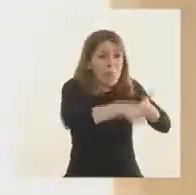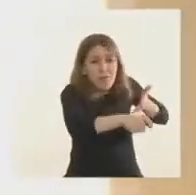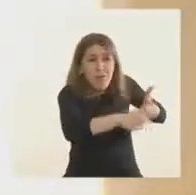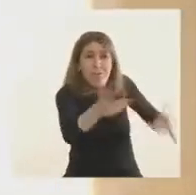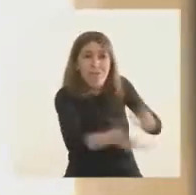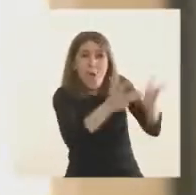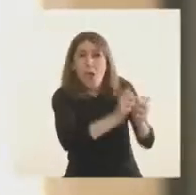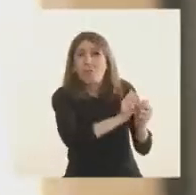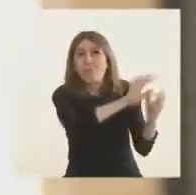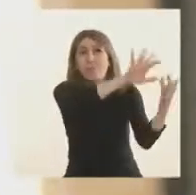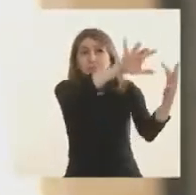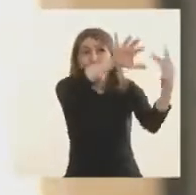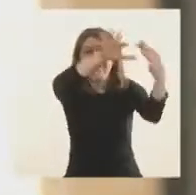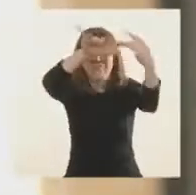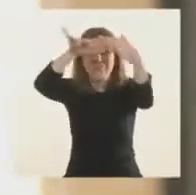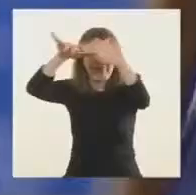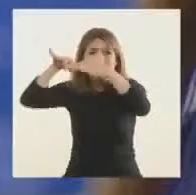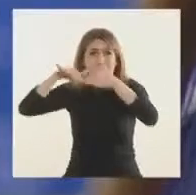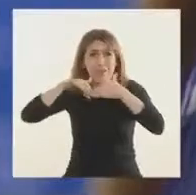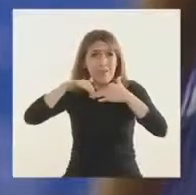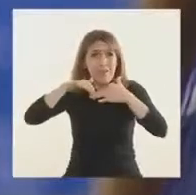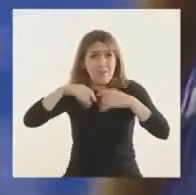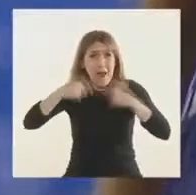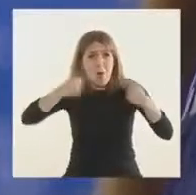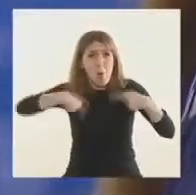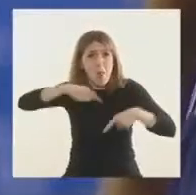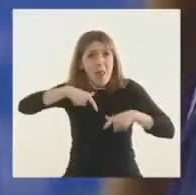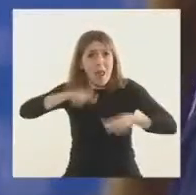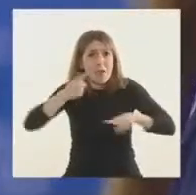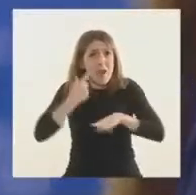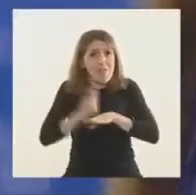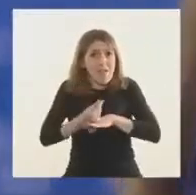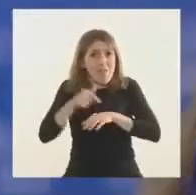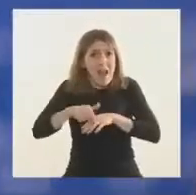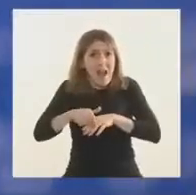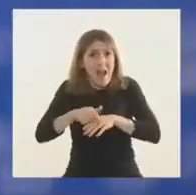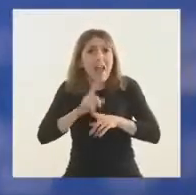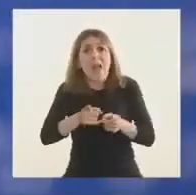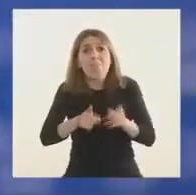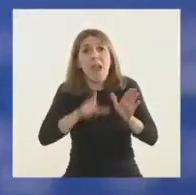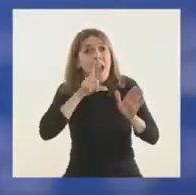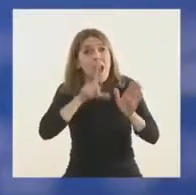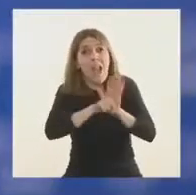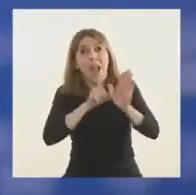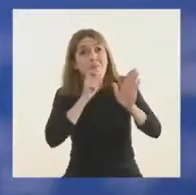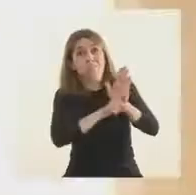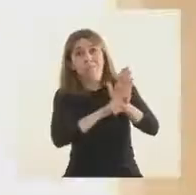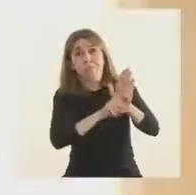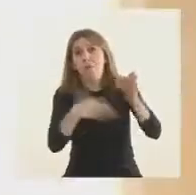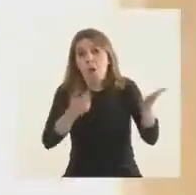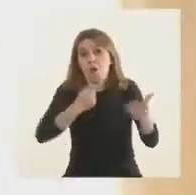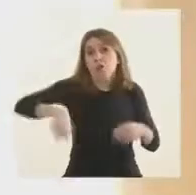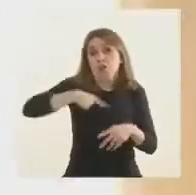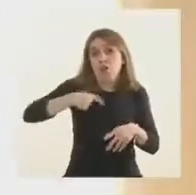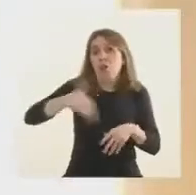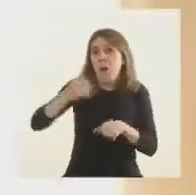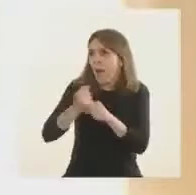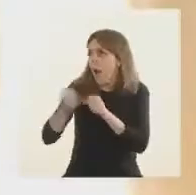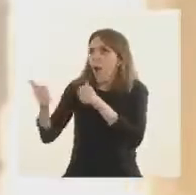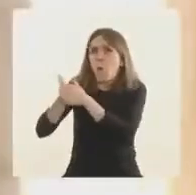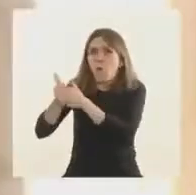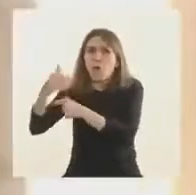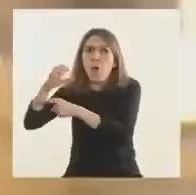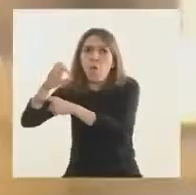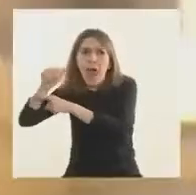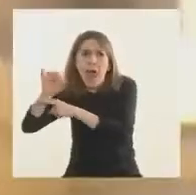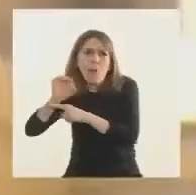de los rosarinos que no tienen por qué tolerar eso. Así que vamos a trabajar como estamos haciendo hasta ahora, Pablo, como estamos haciendo, Mar.